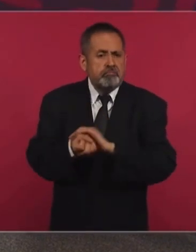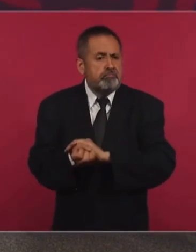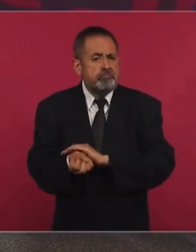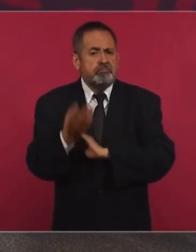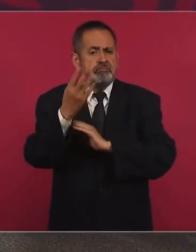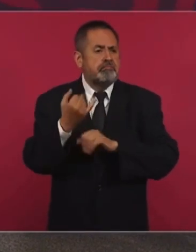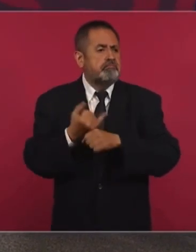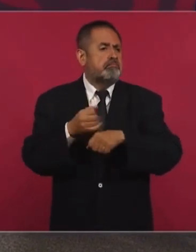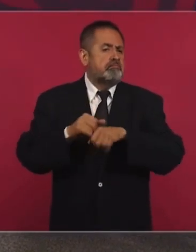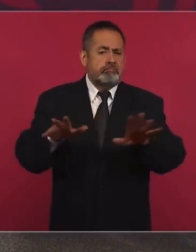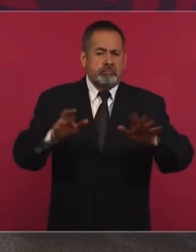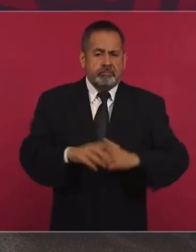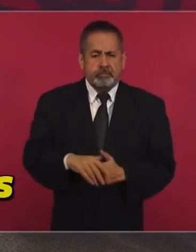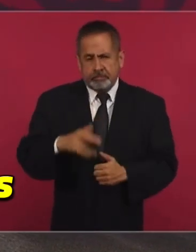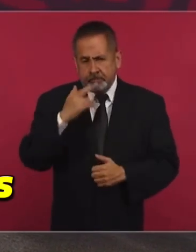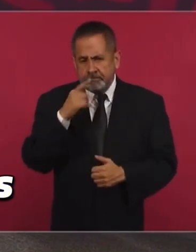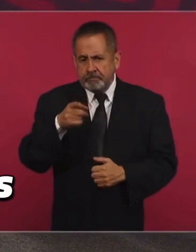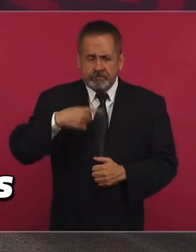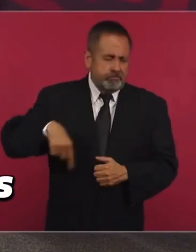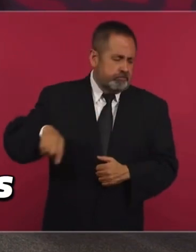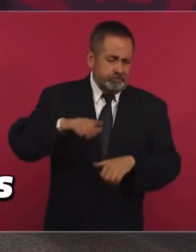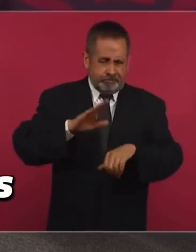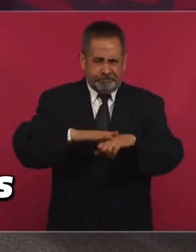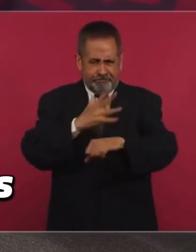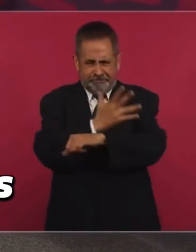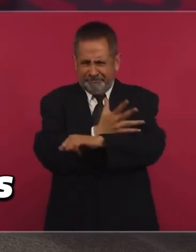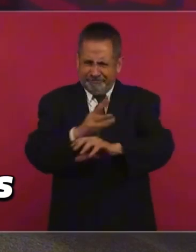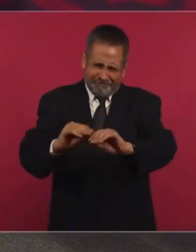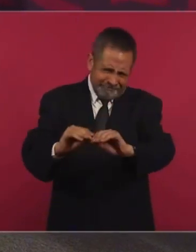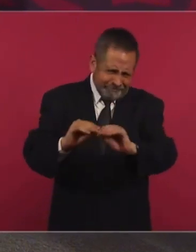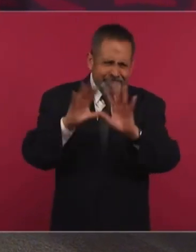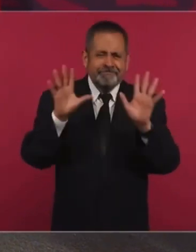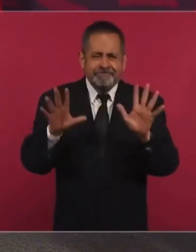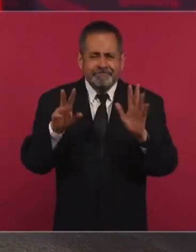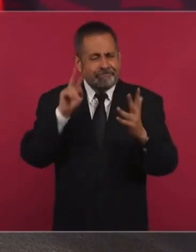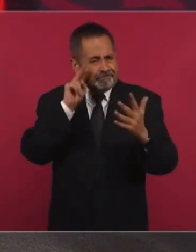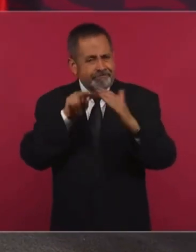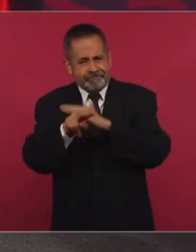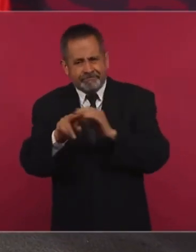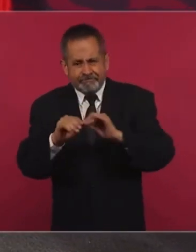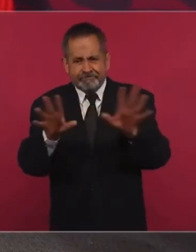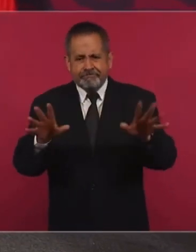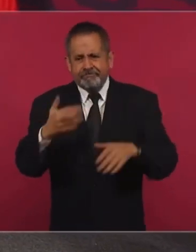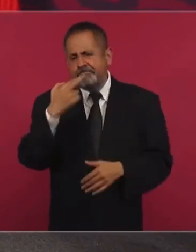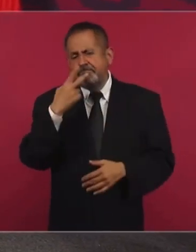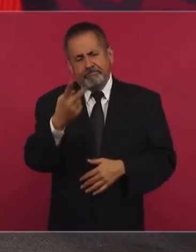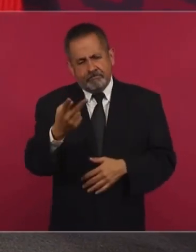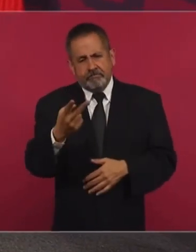más conveniente para todos la transparencia, no ocultar nada,